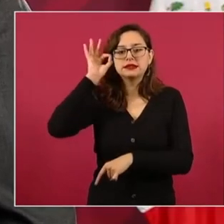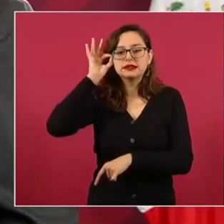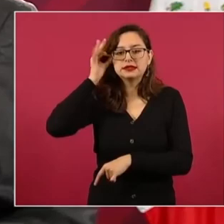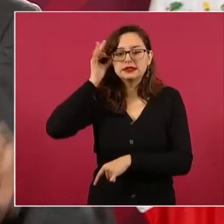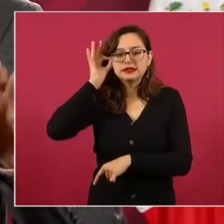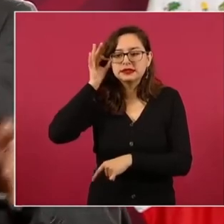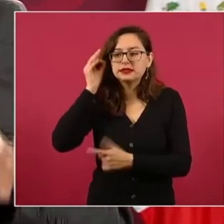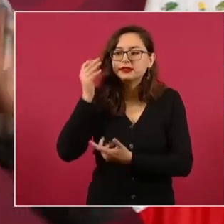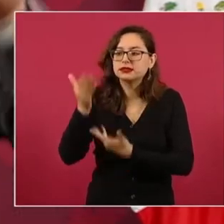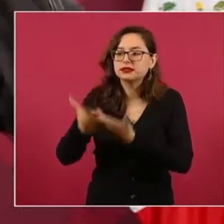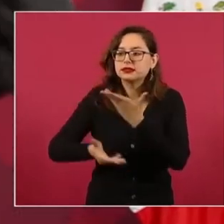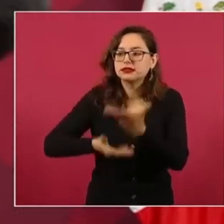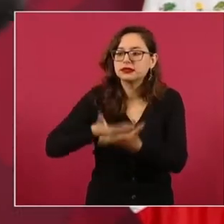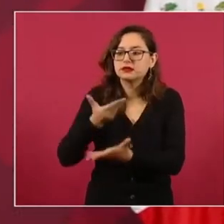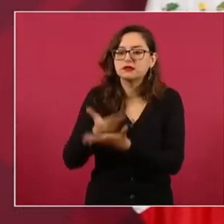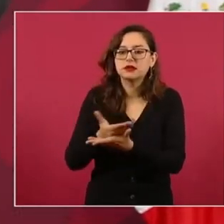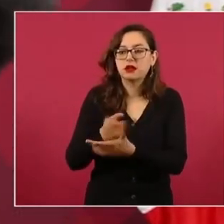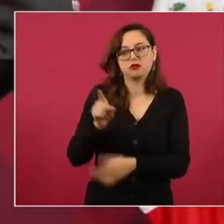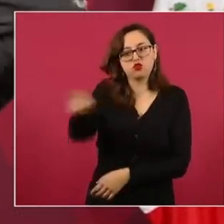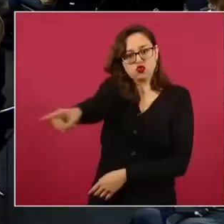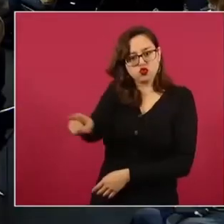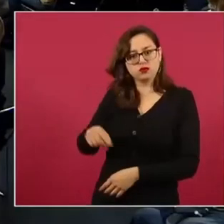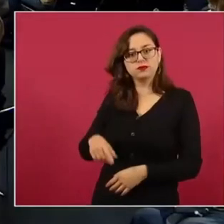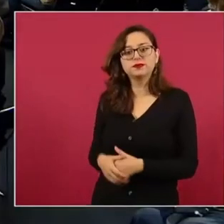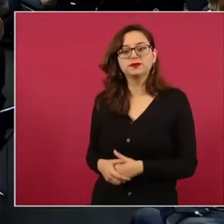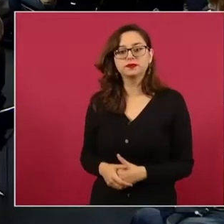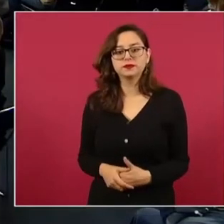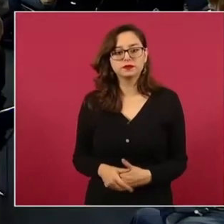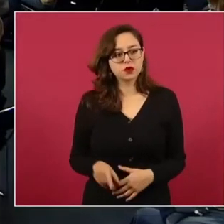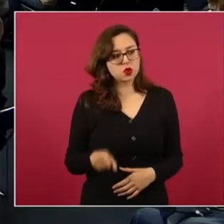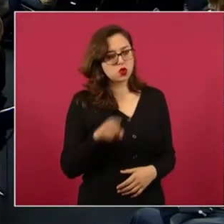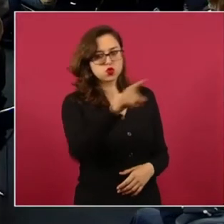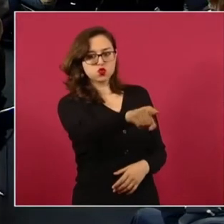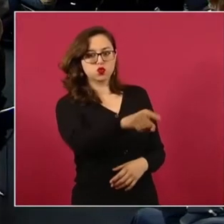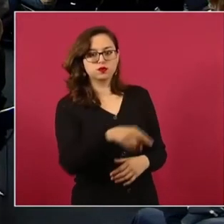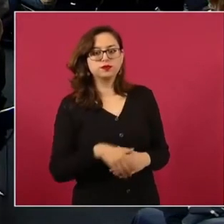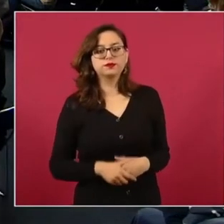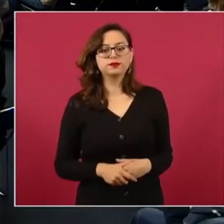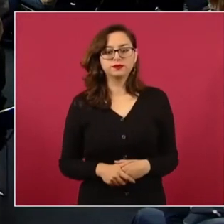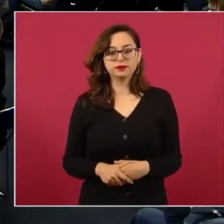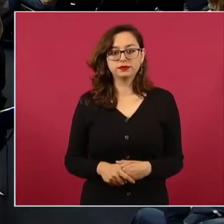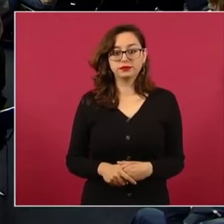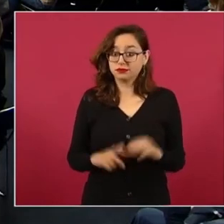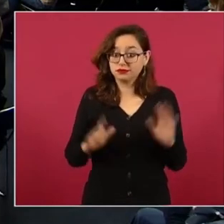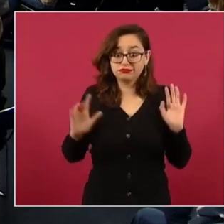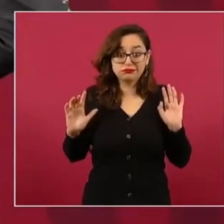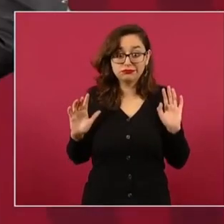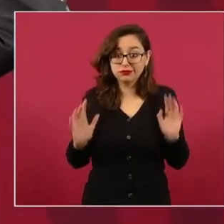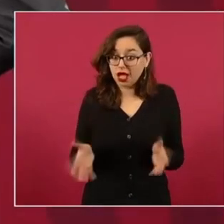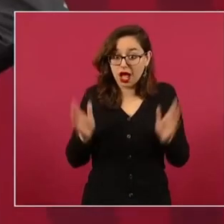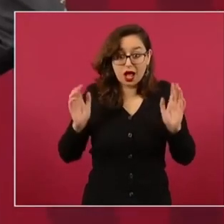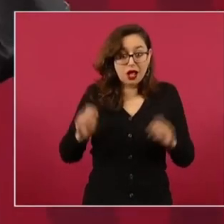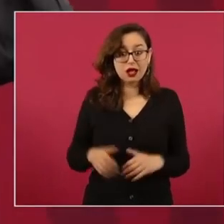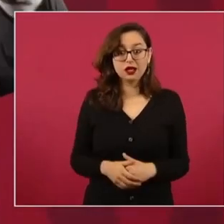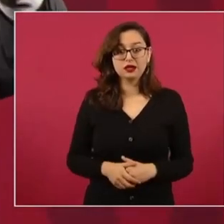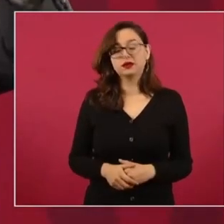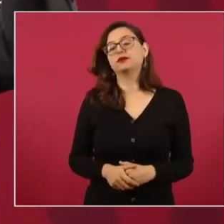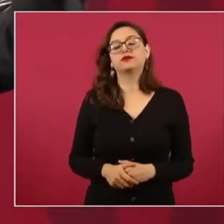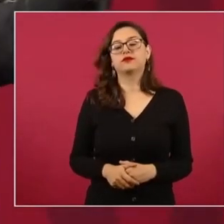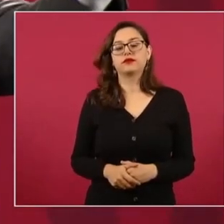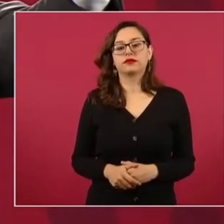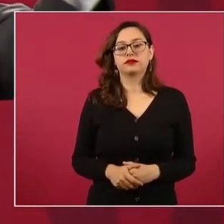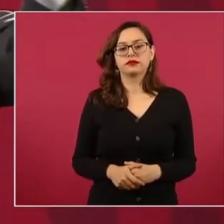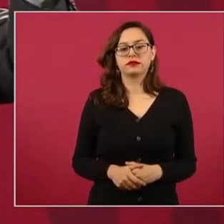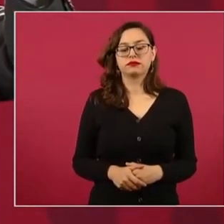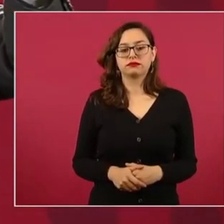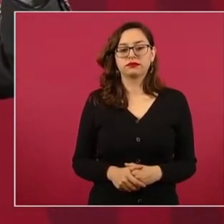o si el que tiene que dar servicio